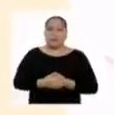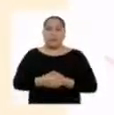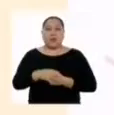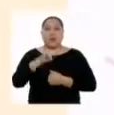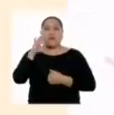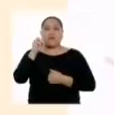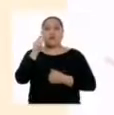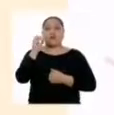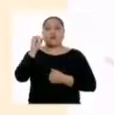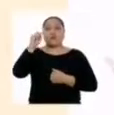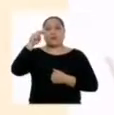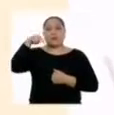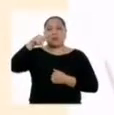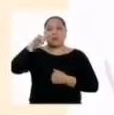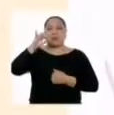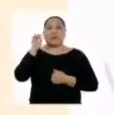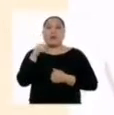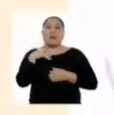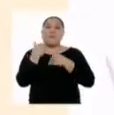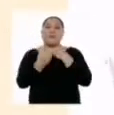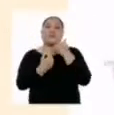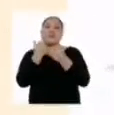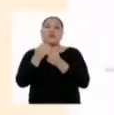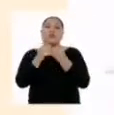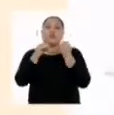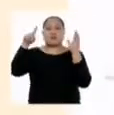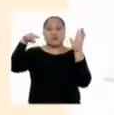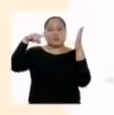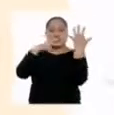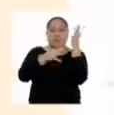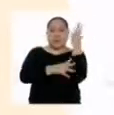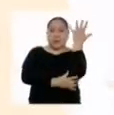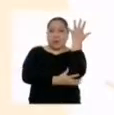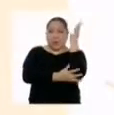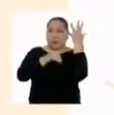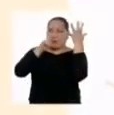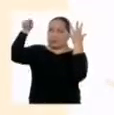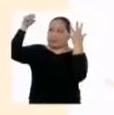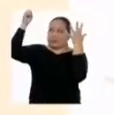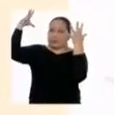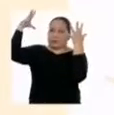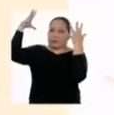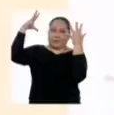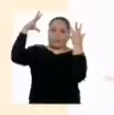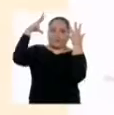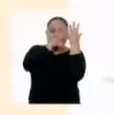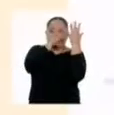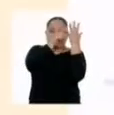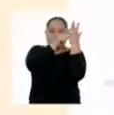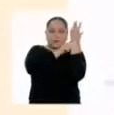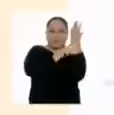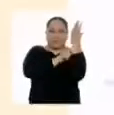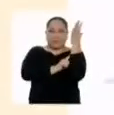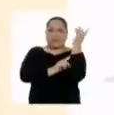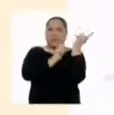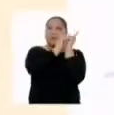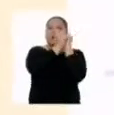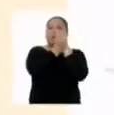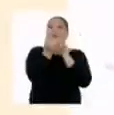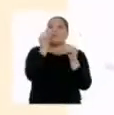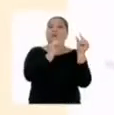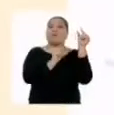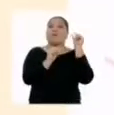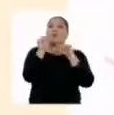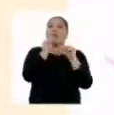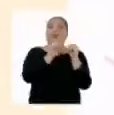La fotosíntesis es el proceso por el cual la energía de la luz se convierte en energía química, que transforma